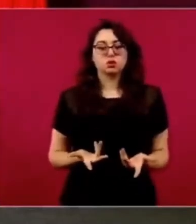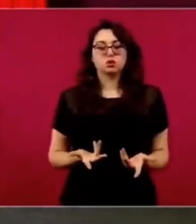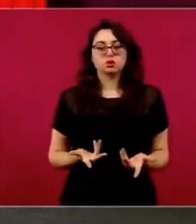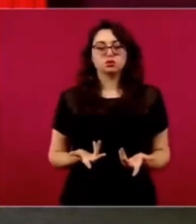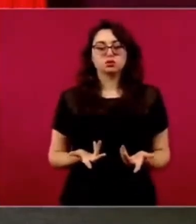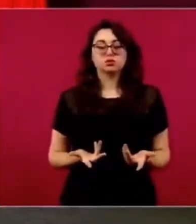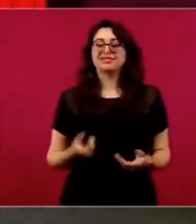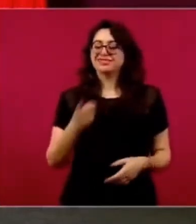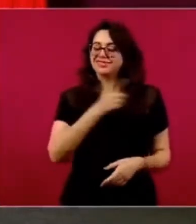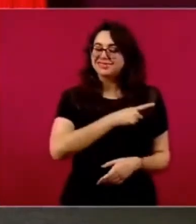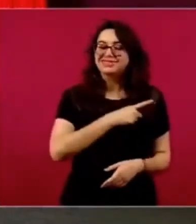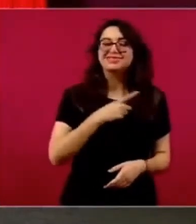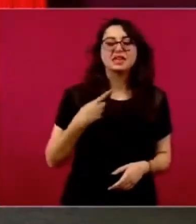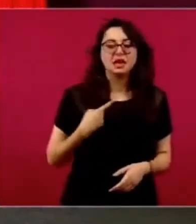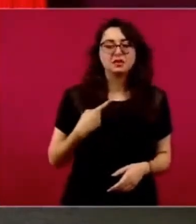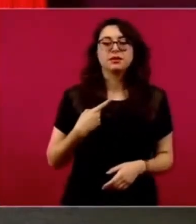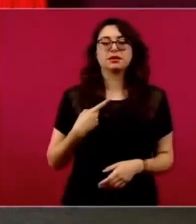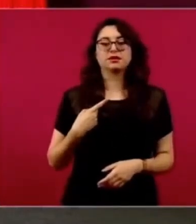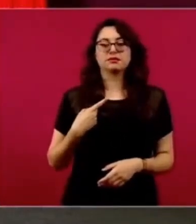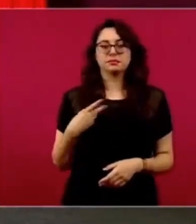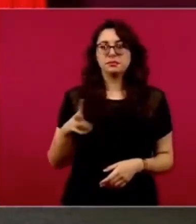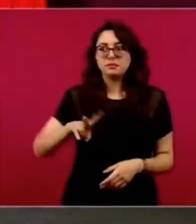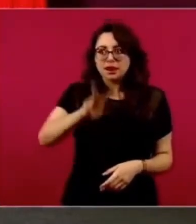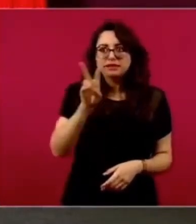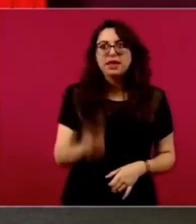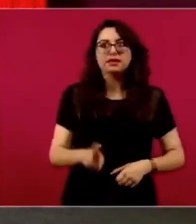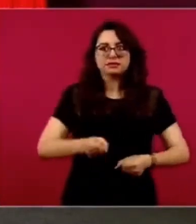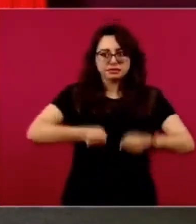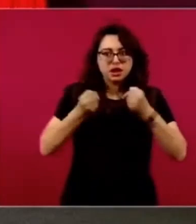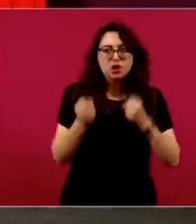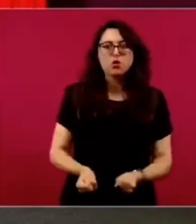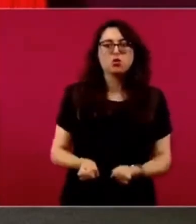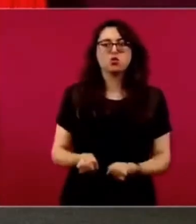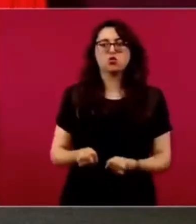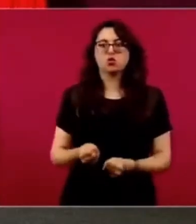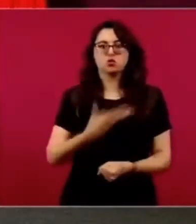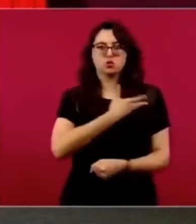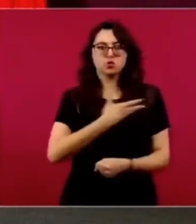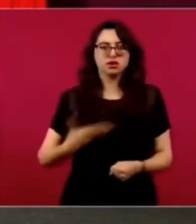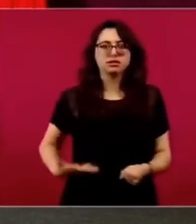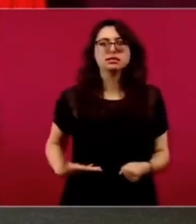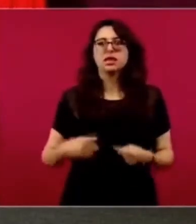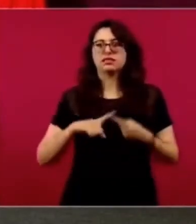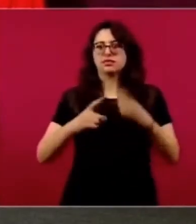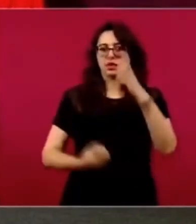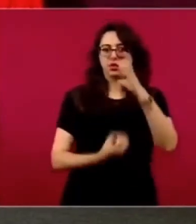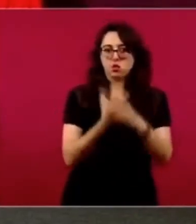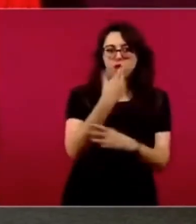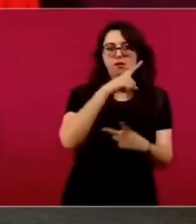convoque elecciones para tener un nuevo Congreso